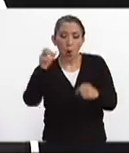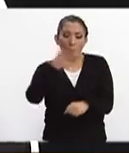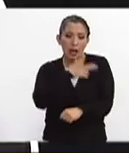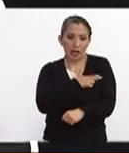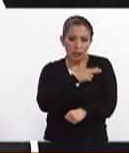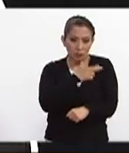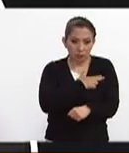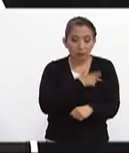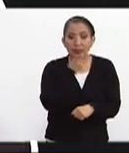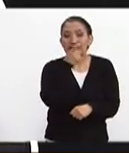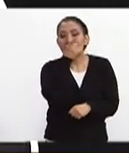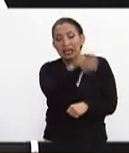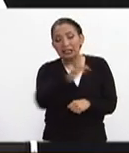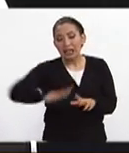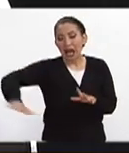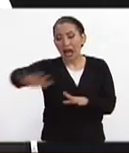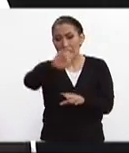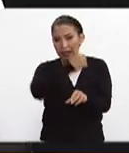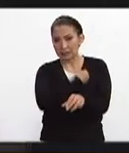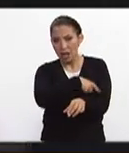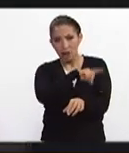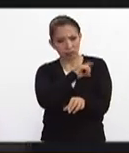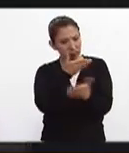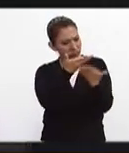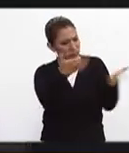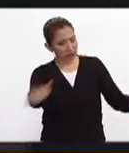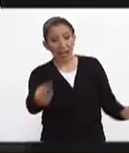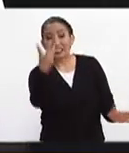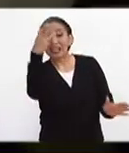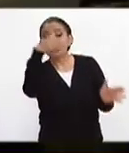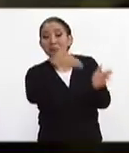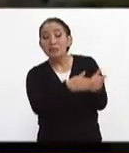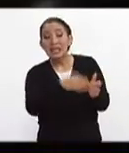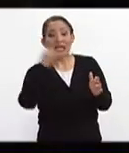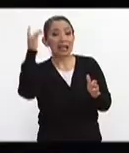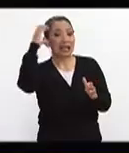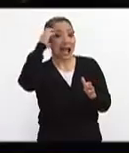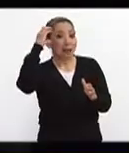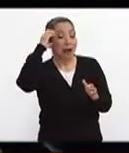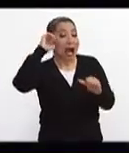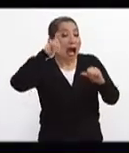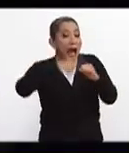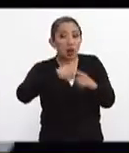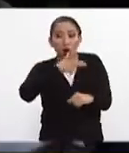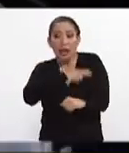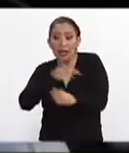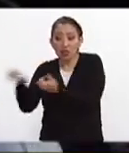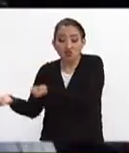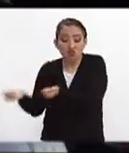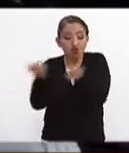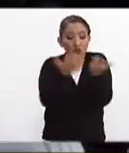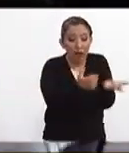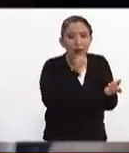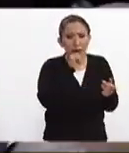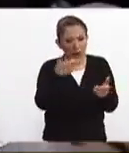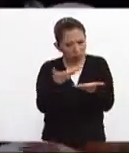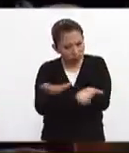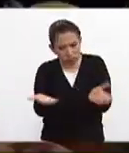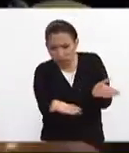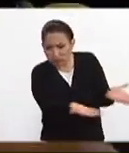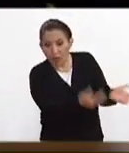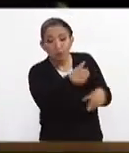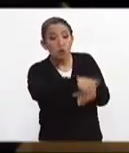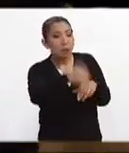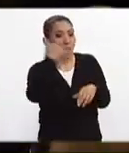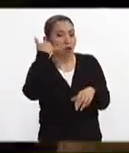heridas indicó que el sector salud tiene disponibles más de 3.000 camas para la atención de heridos además puso a disposición